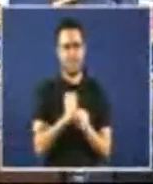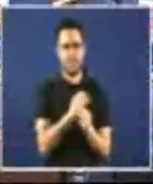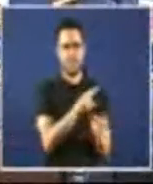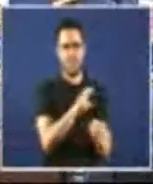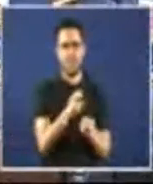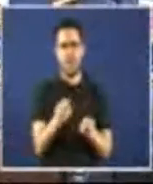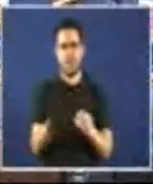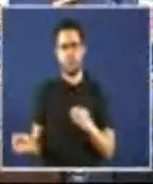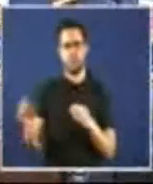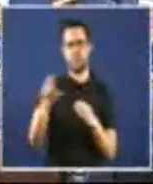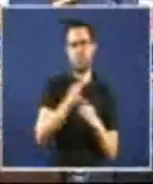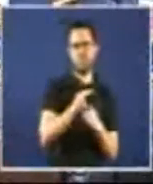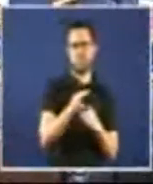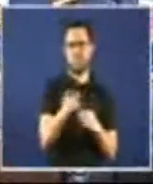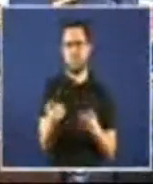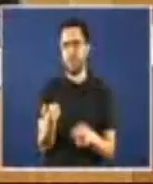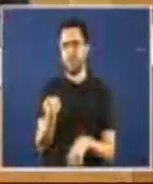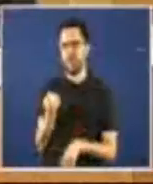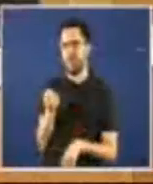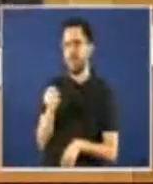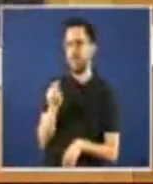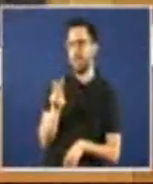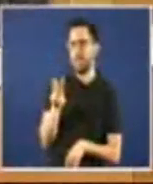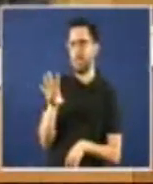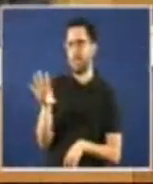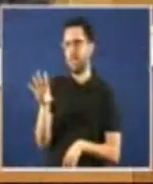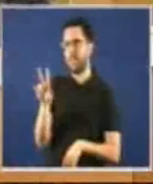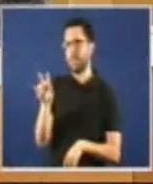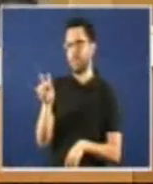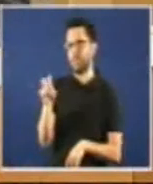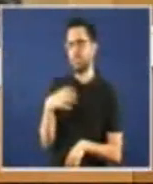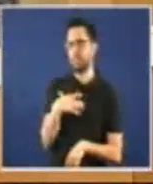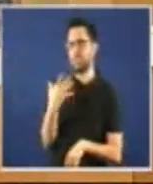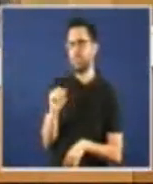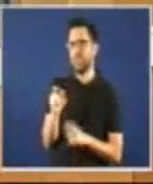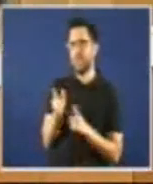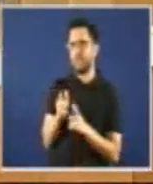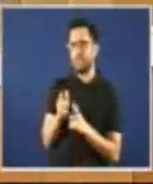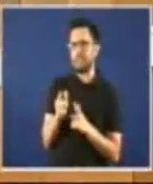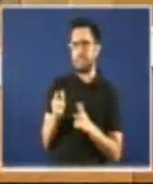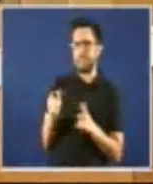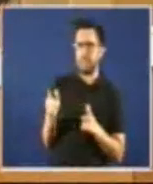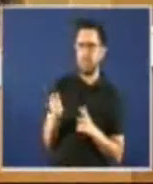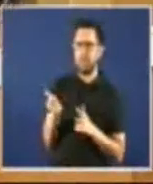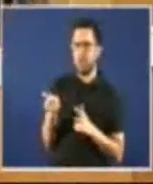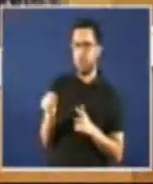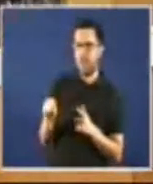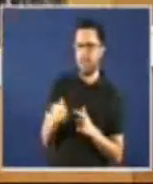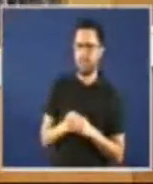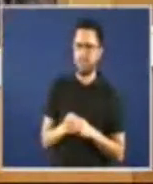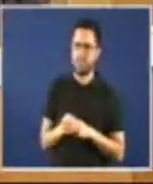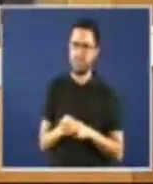quédame 35 segundos pois se podes tirarmos un pouquinho agradecería a altura de 2010